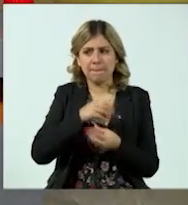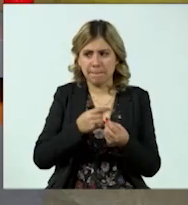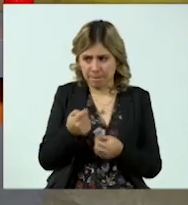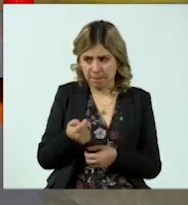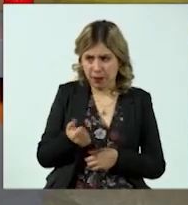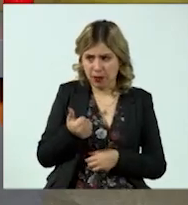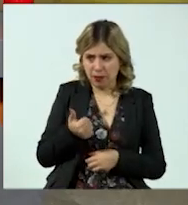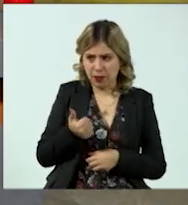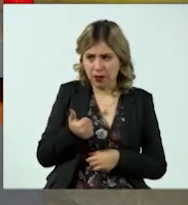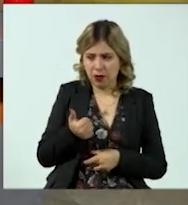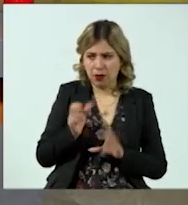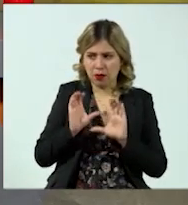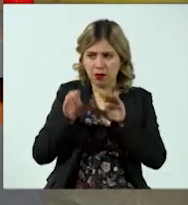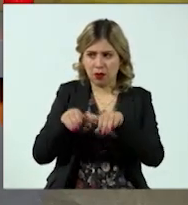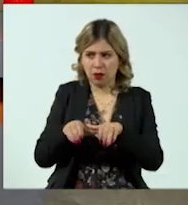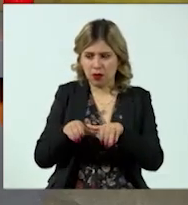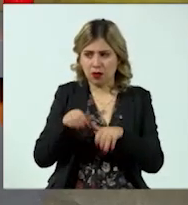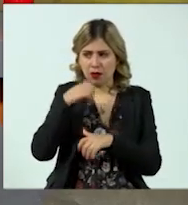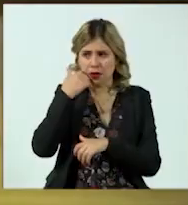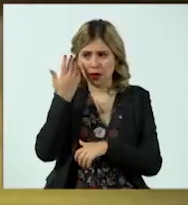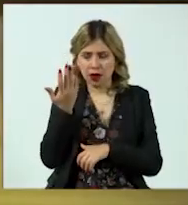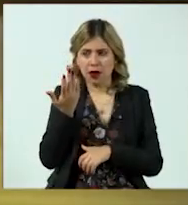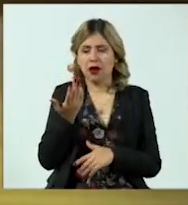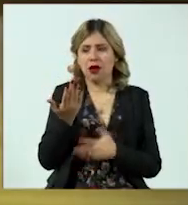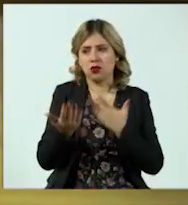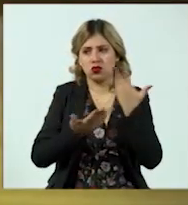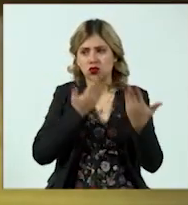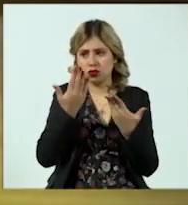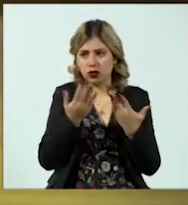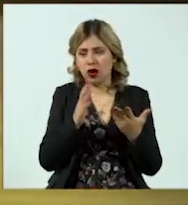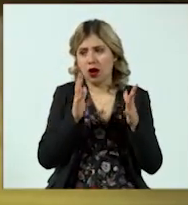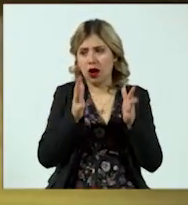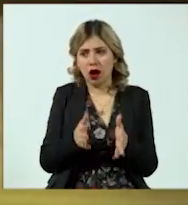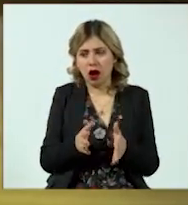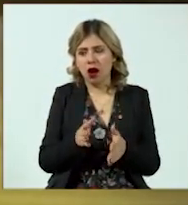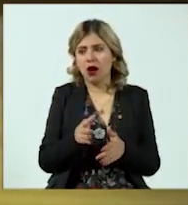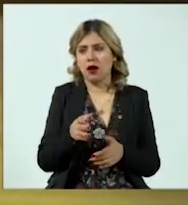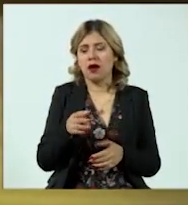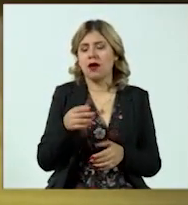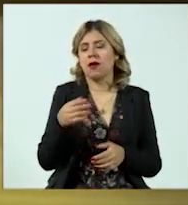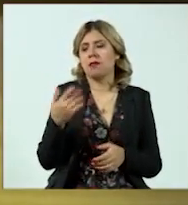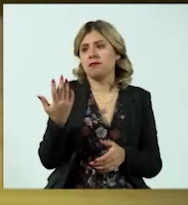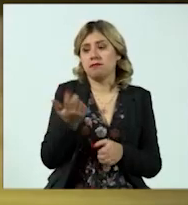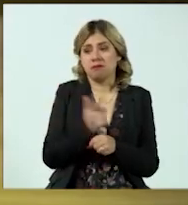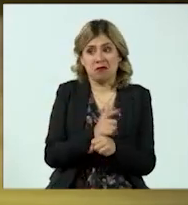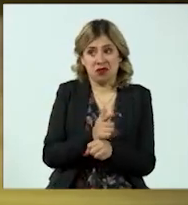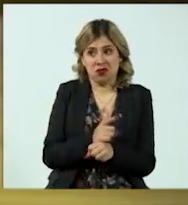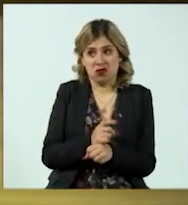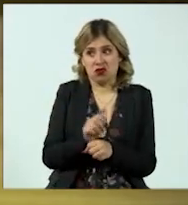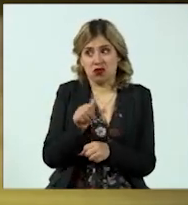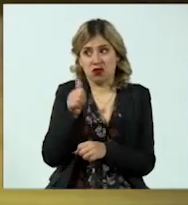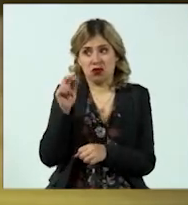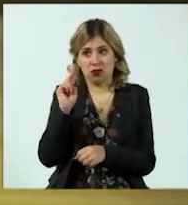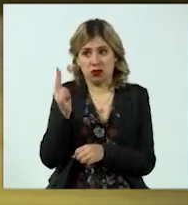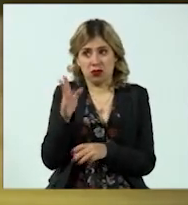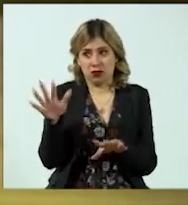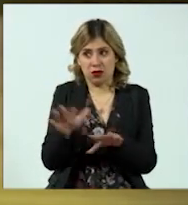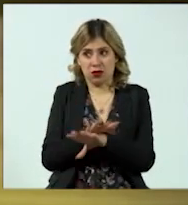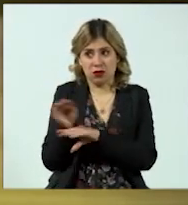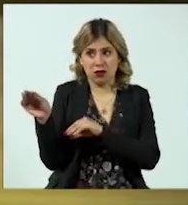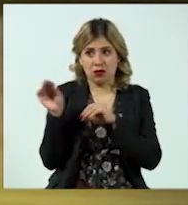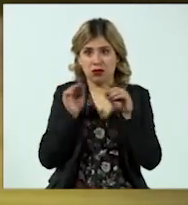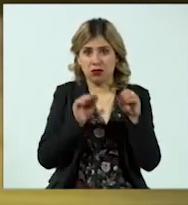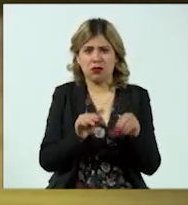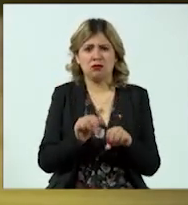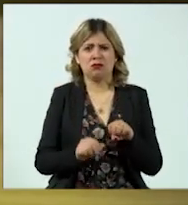decir, para los que están estudiando en tercer semestre y quieran hacer ya la mitad de su licenciatura en otras universidades, ¿no lo pueden hacer? Sí, pueden.